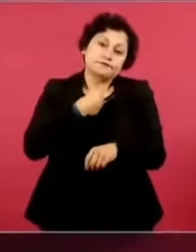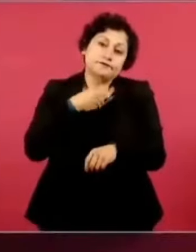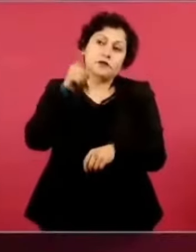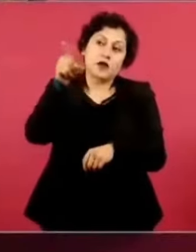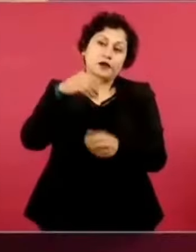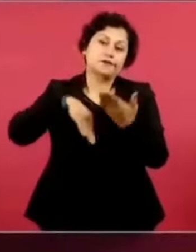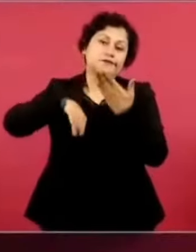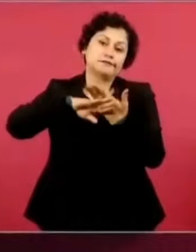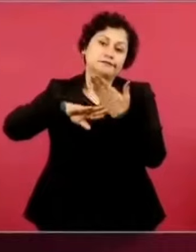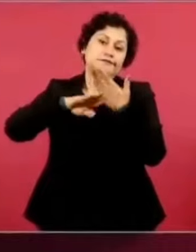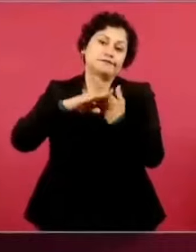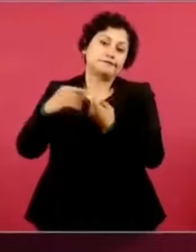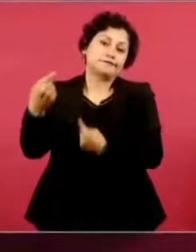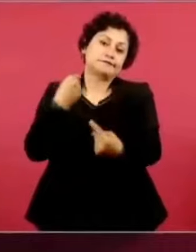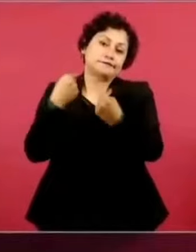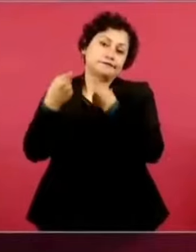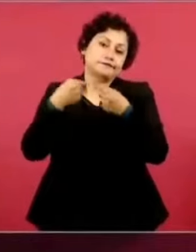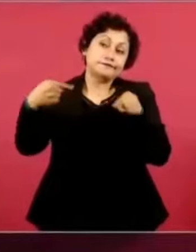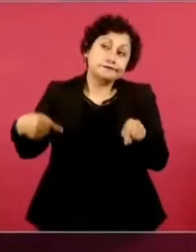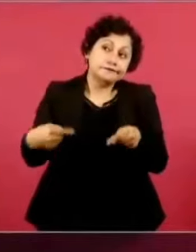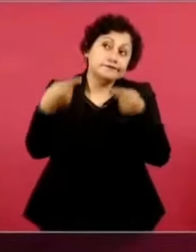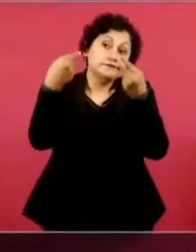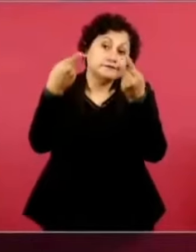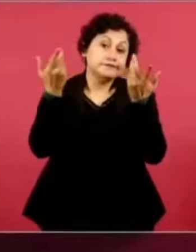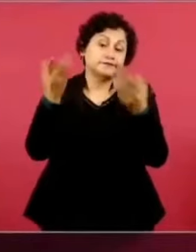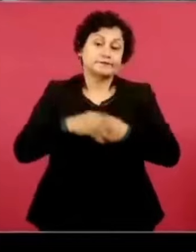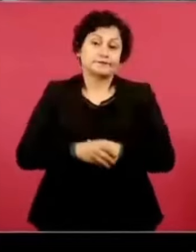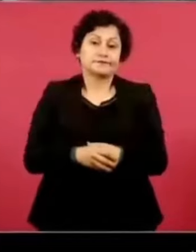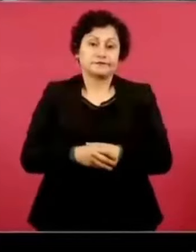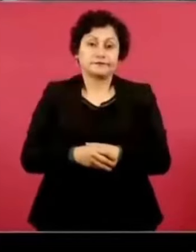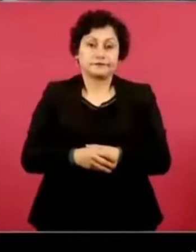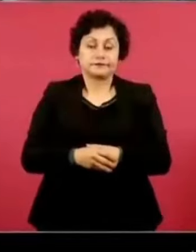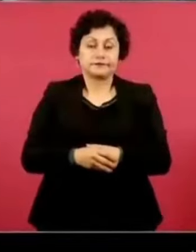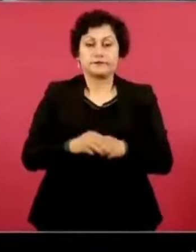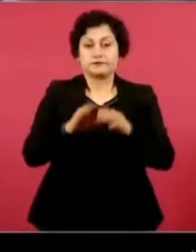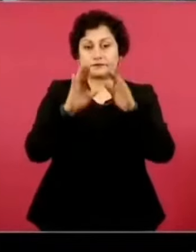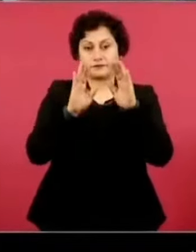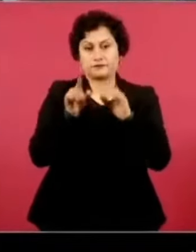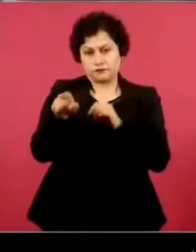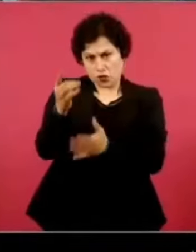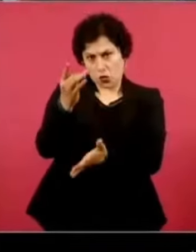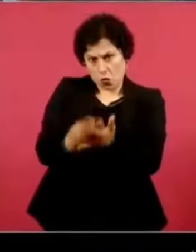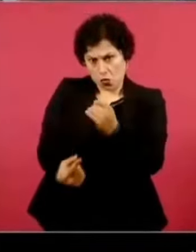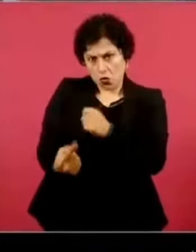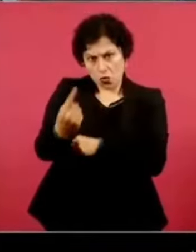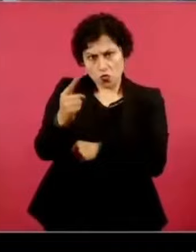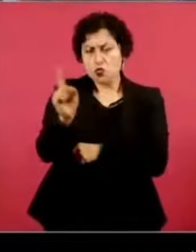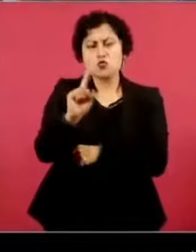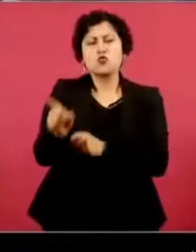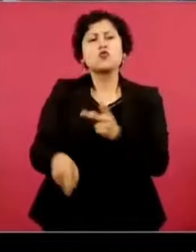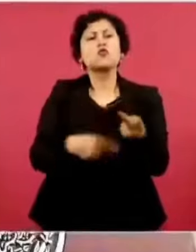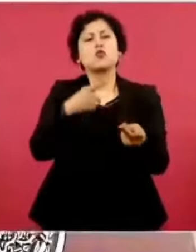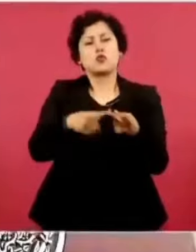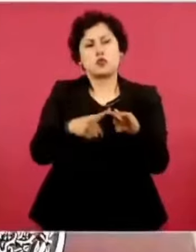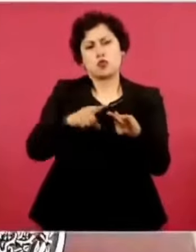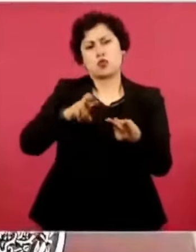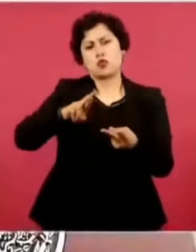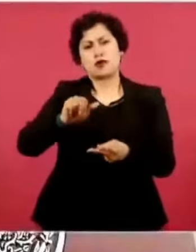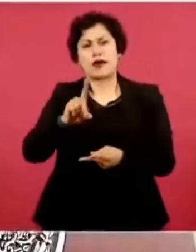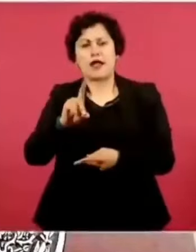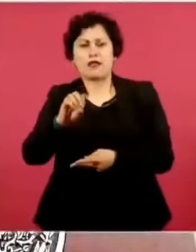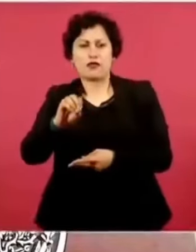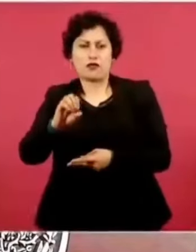son nuestros adversarios. Pero no sólo así, es Radiofórmula, o sea,